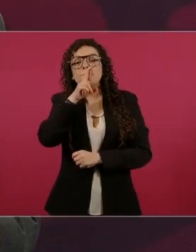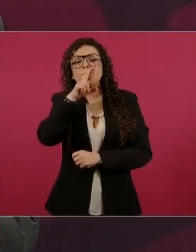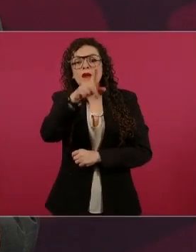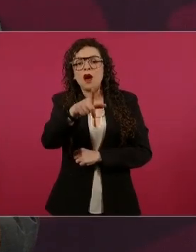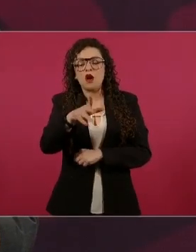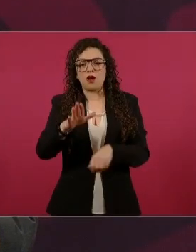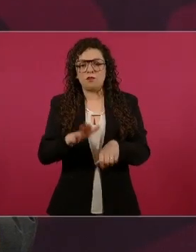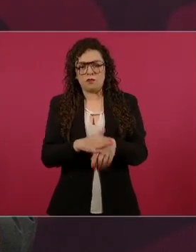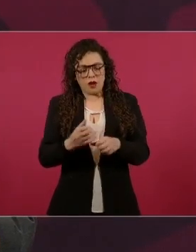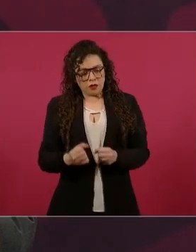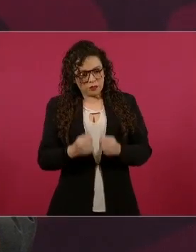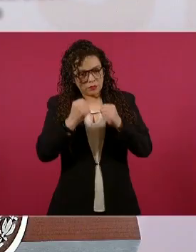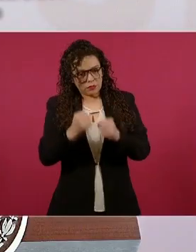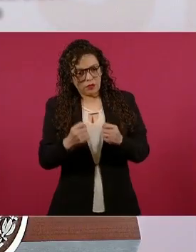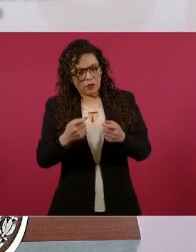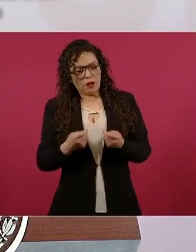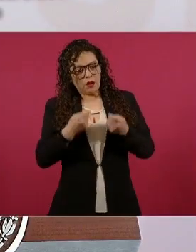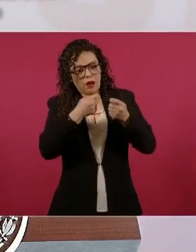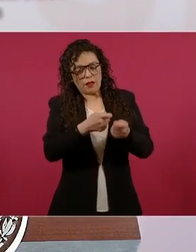el derecho al estudio.